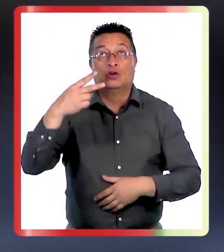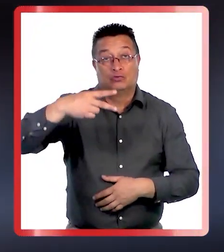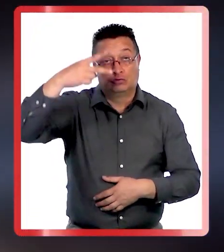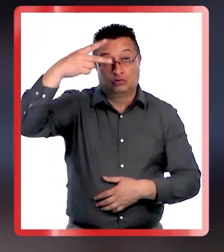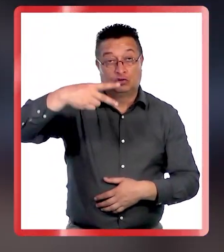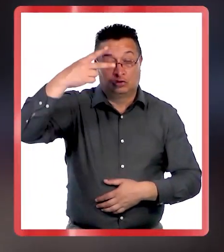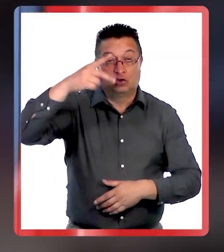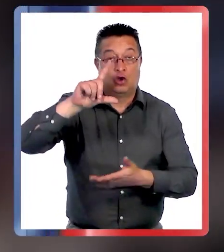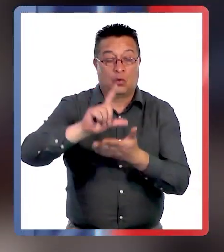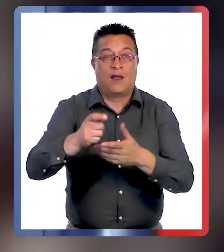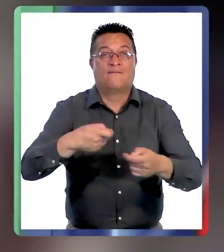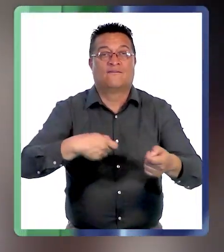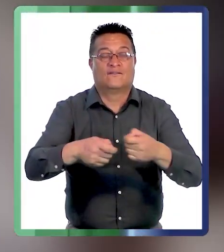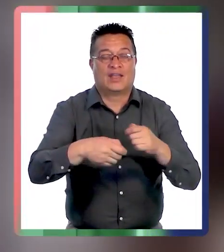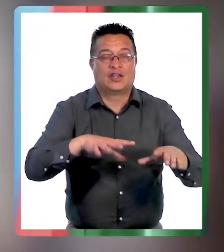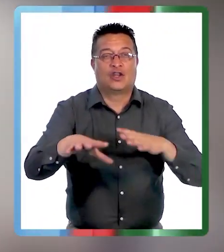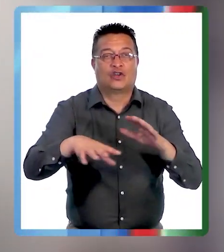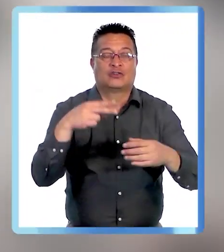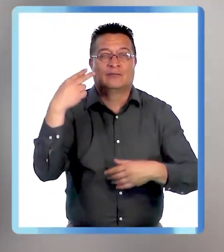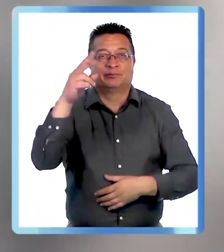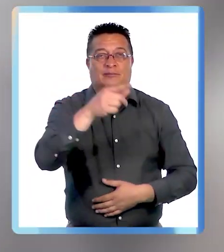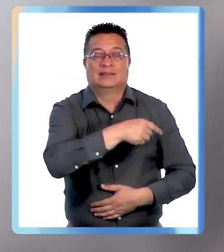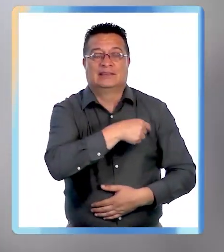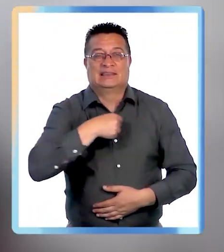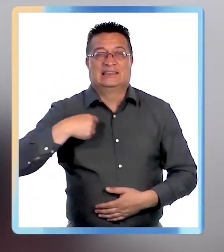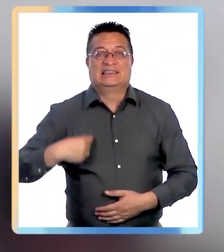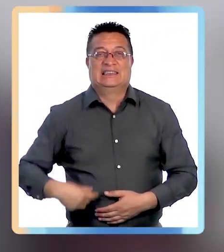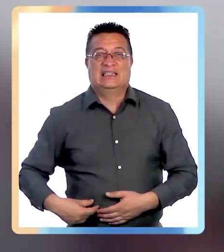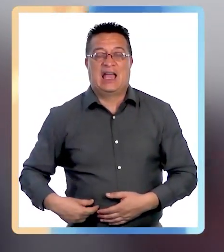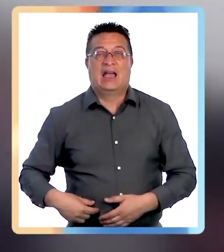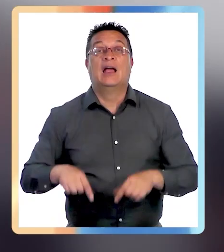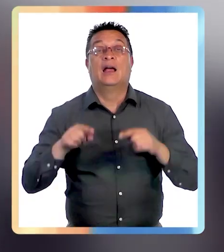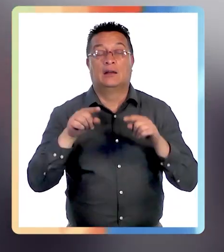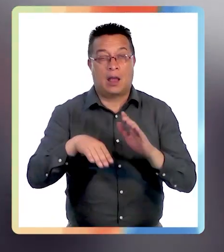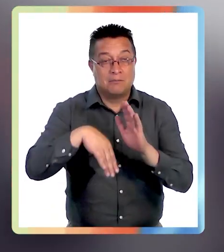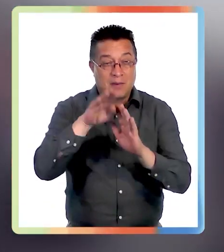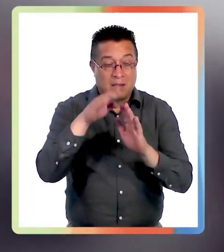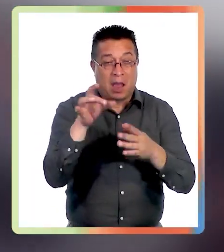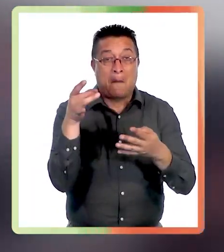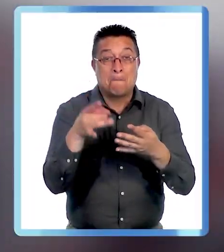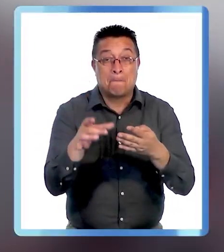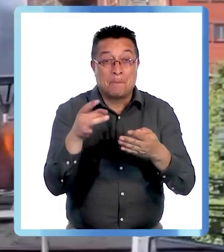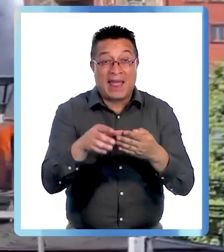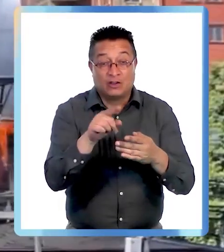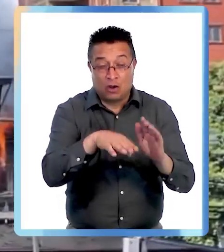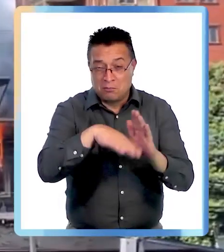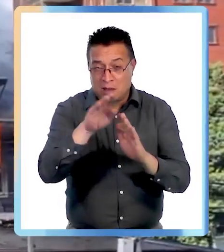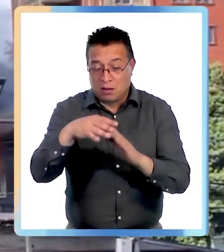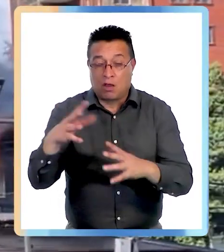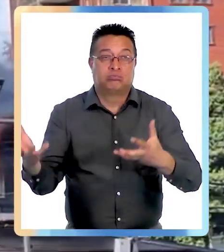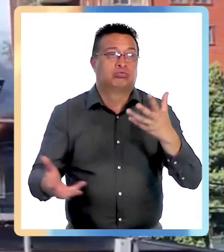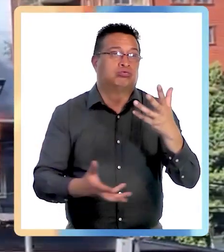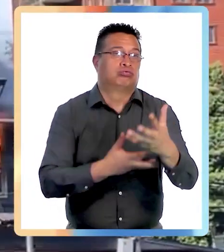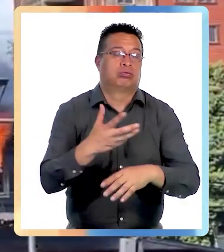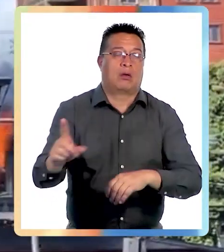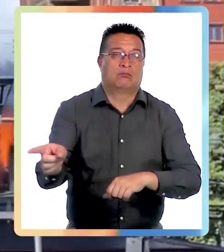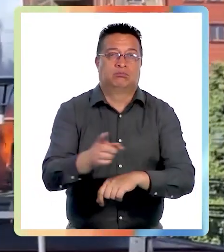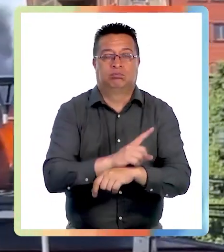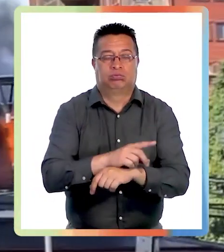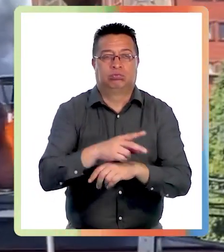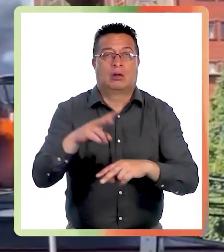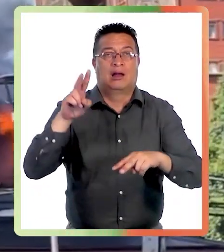Los dos niveles del recinto tenían venta de productos de origen asiático y como la mayoría de ellos eran de plástico, por ende altamente